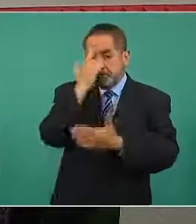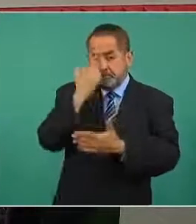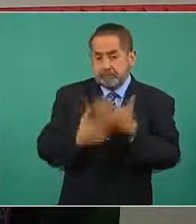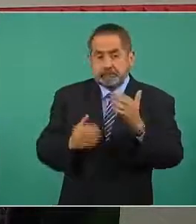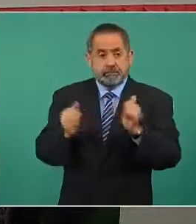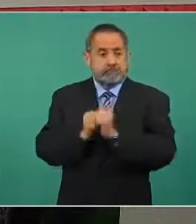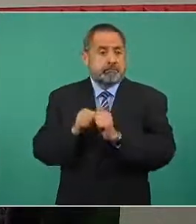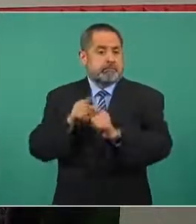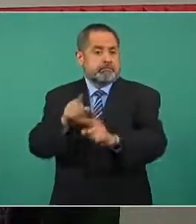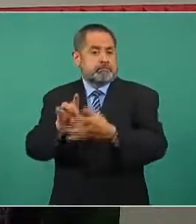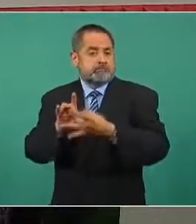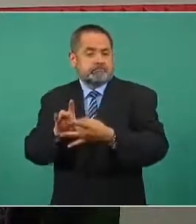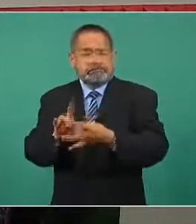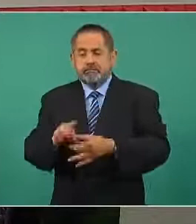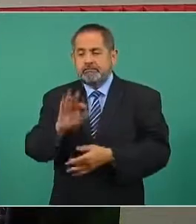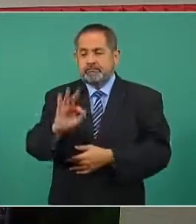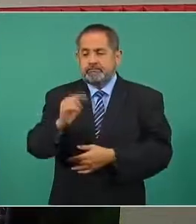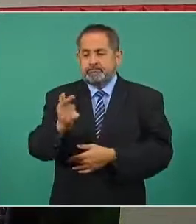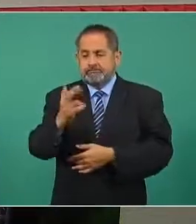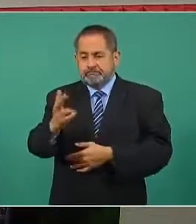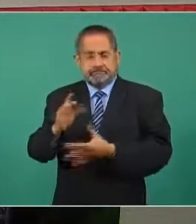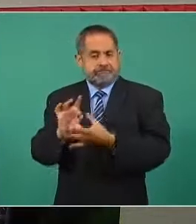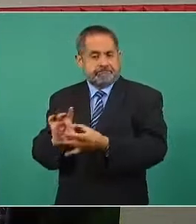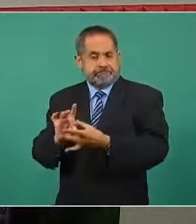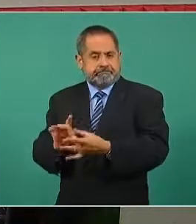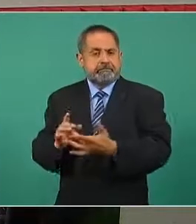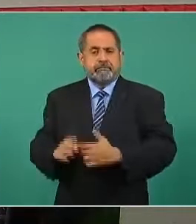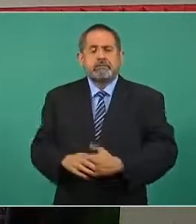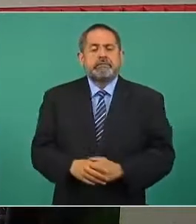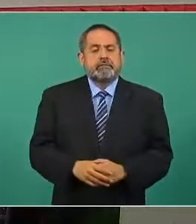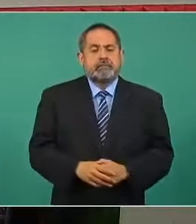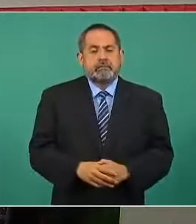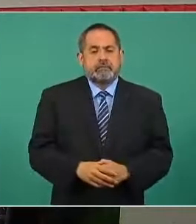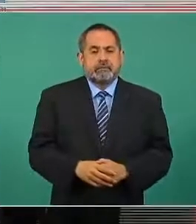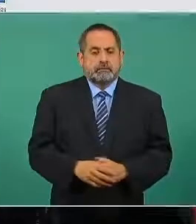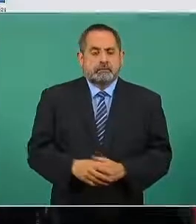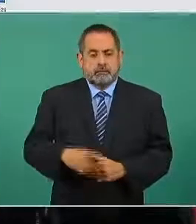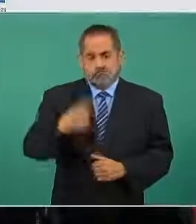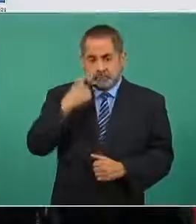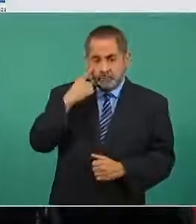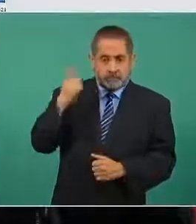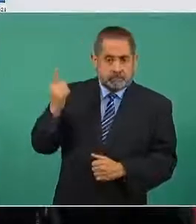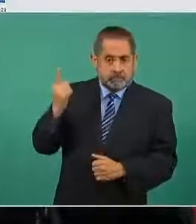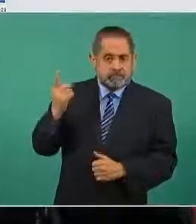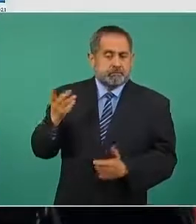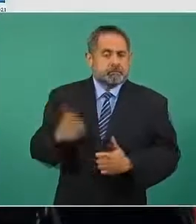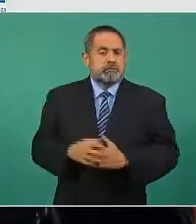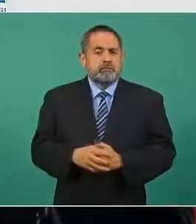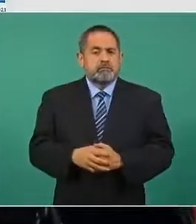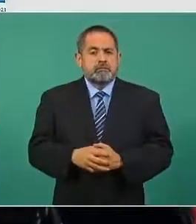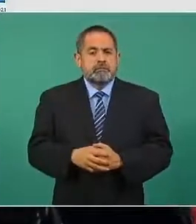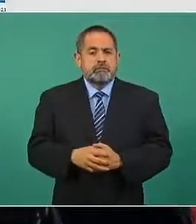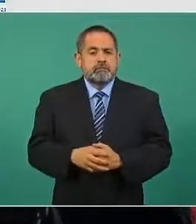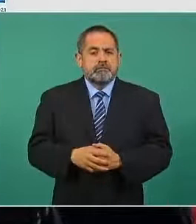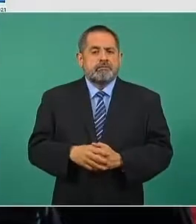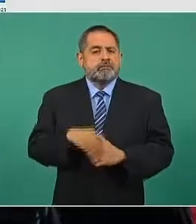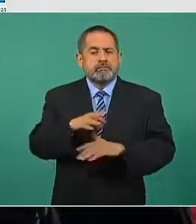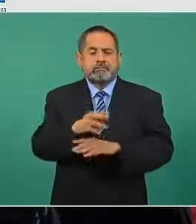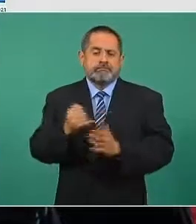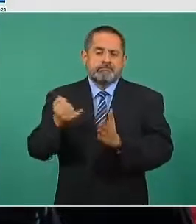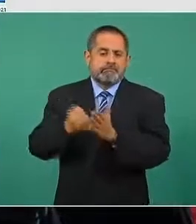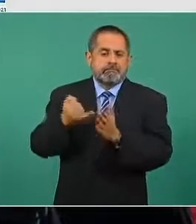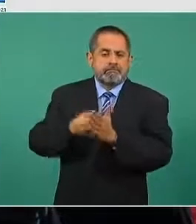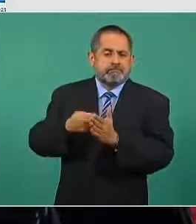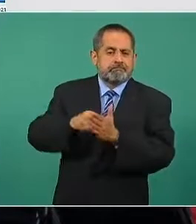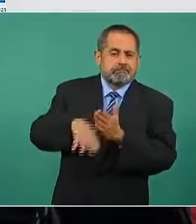fiscalía general de la república aquí están a la baja delitos fiscales delitos